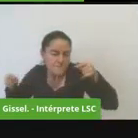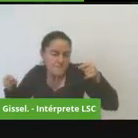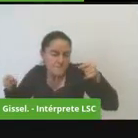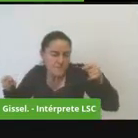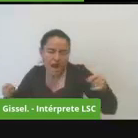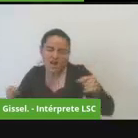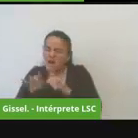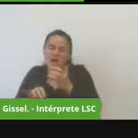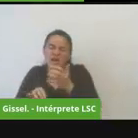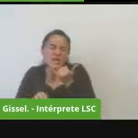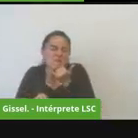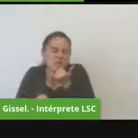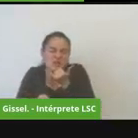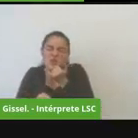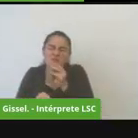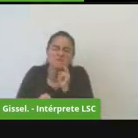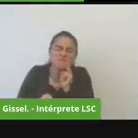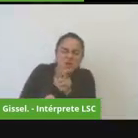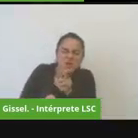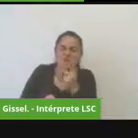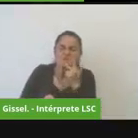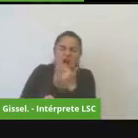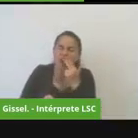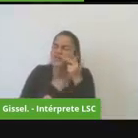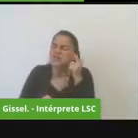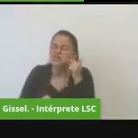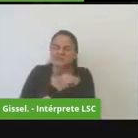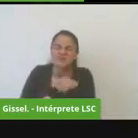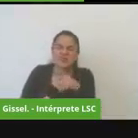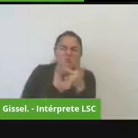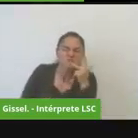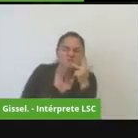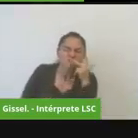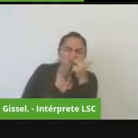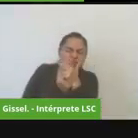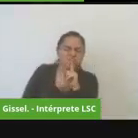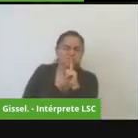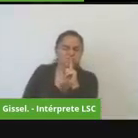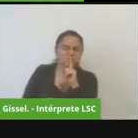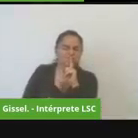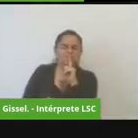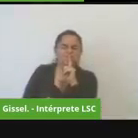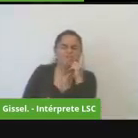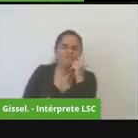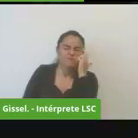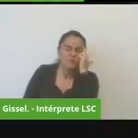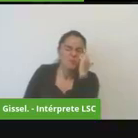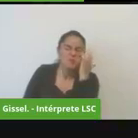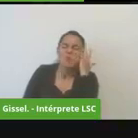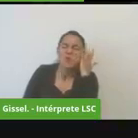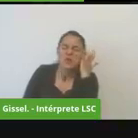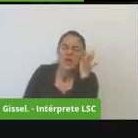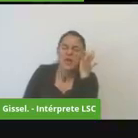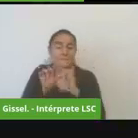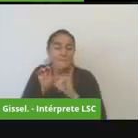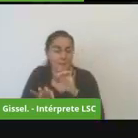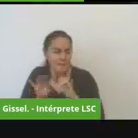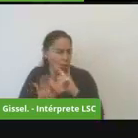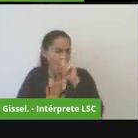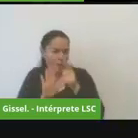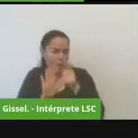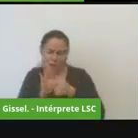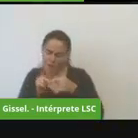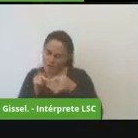información más posibilidades hay de tener una actuación efectiva frente a la situación que se esté presentando